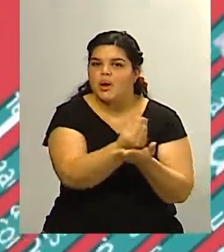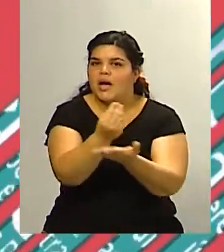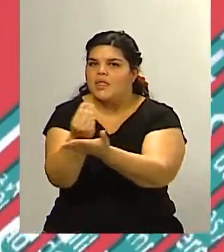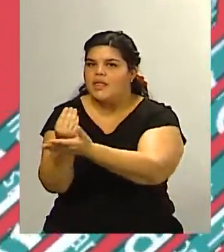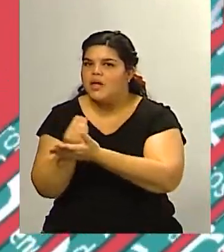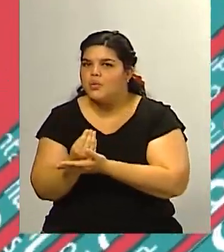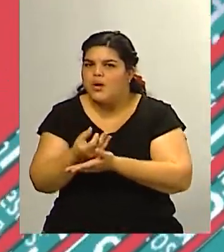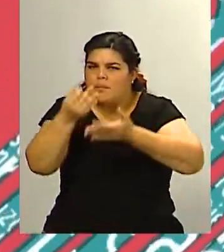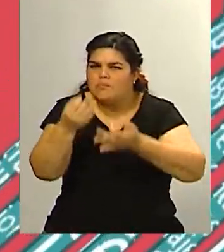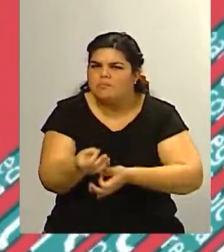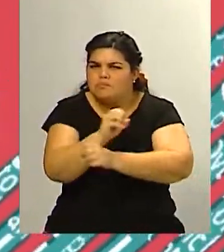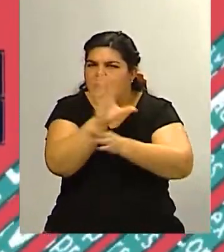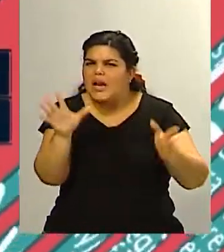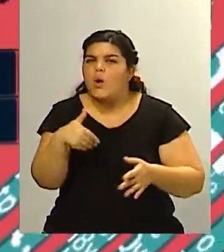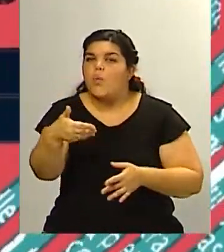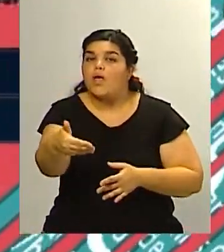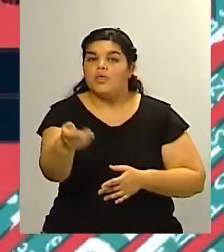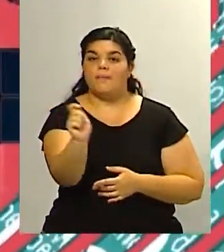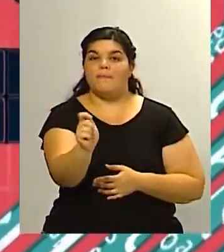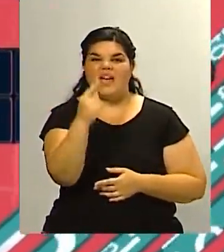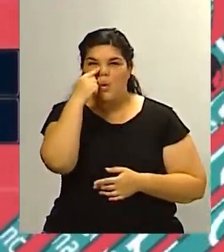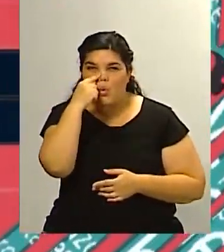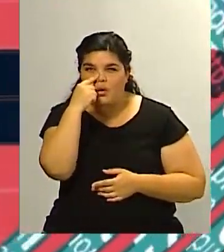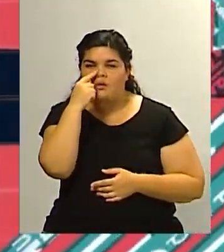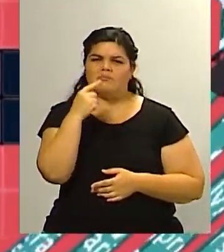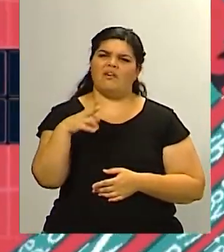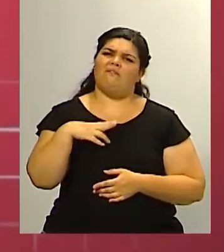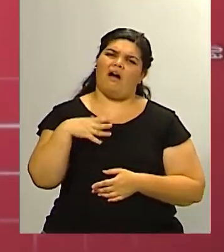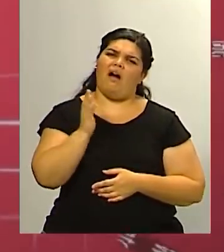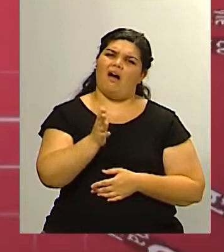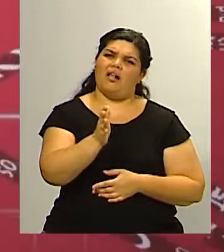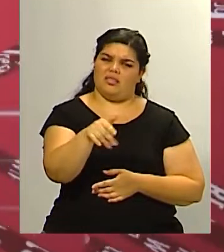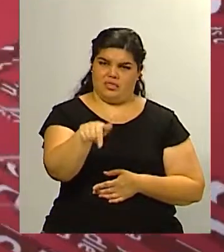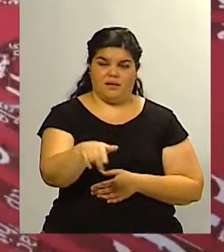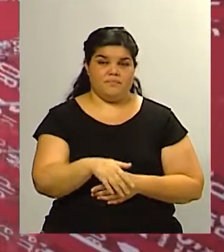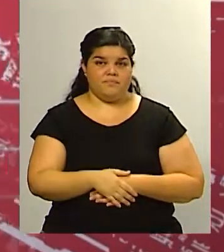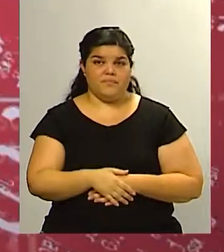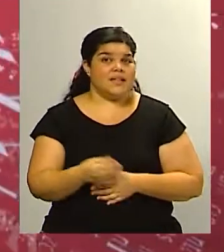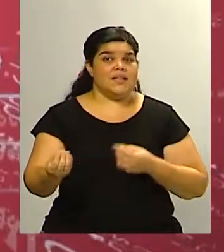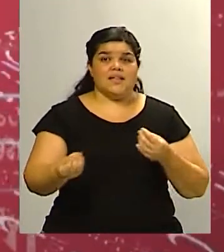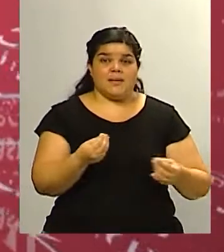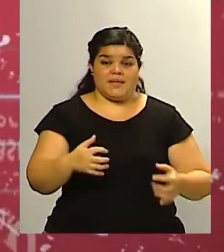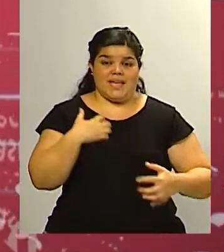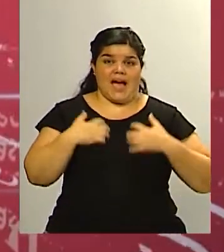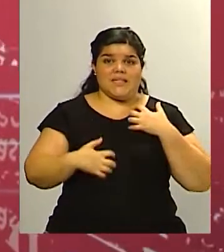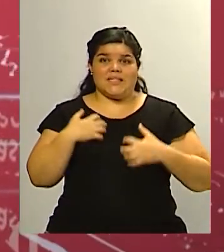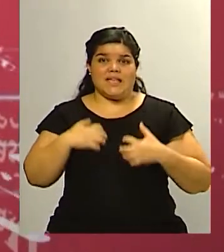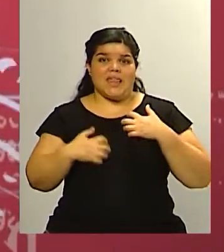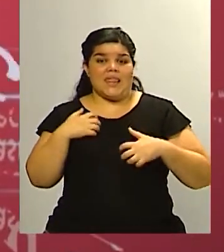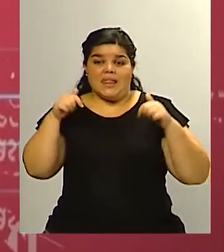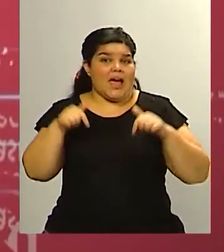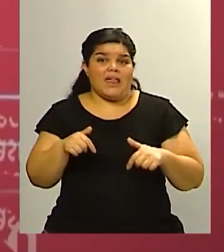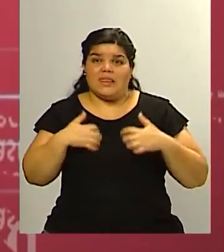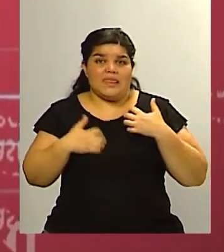por mediados de junio falta un montón ahora esta ansiedad generalizada tiene un motivo que es